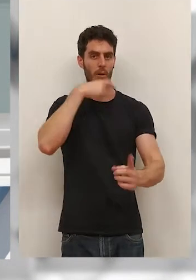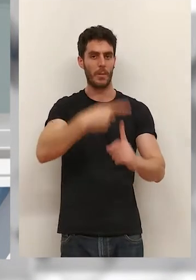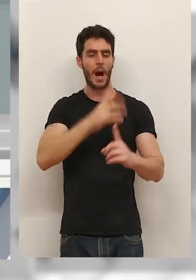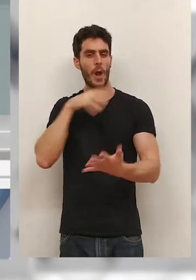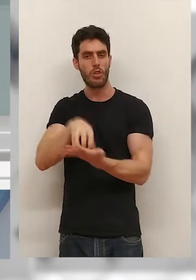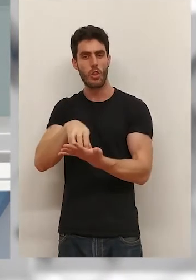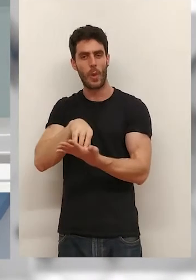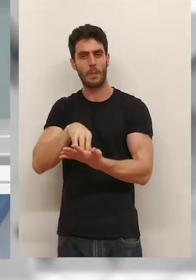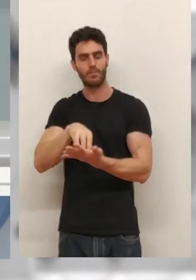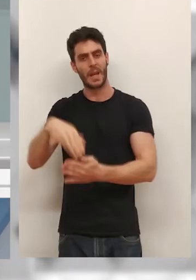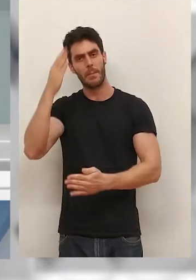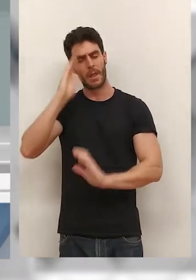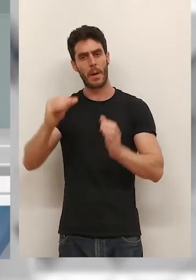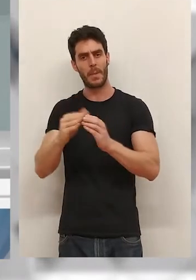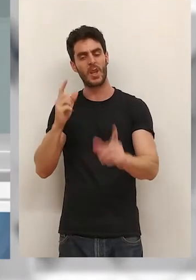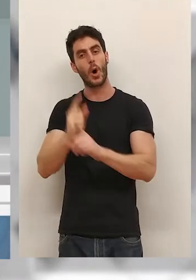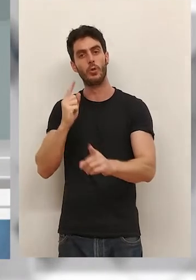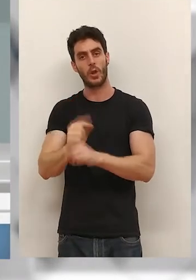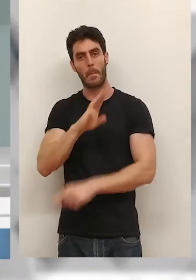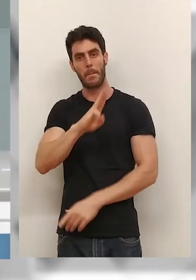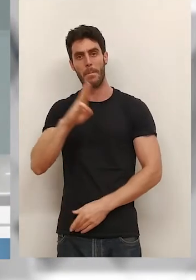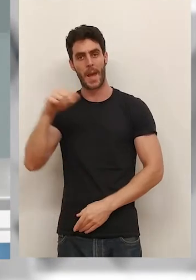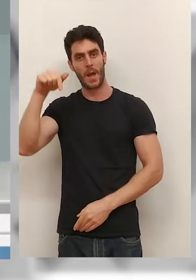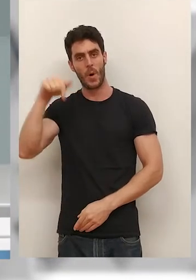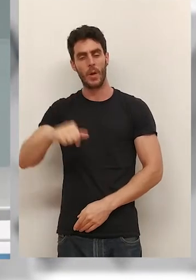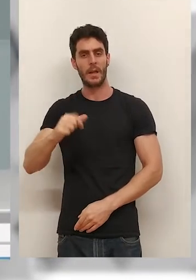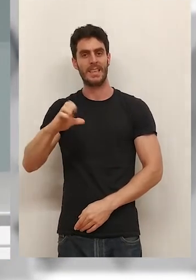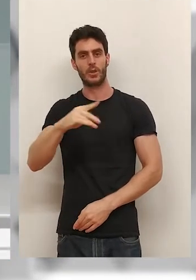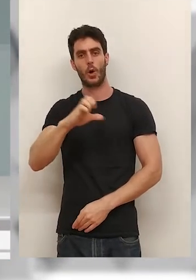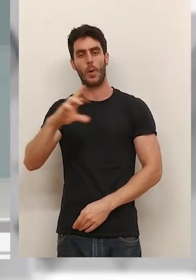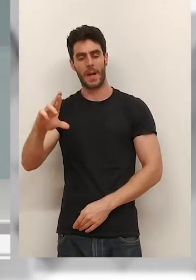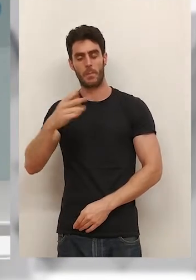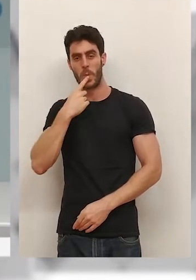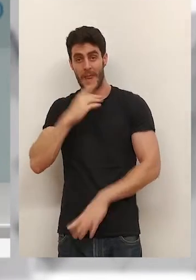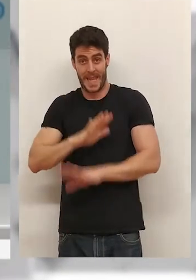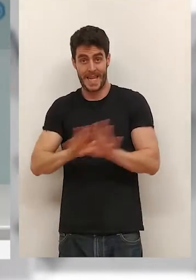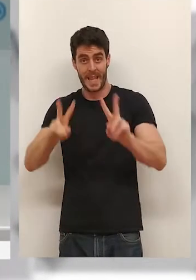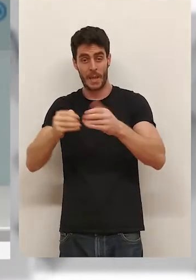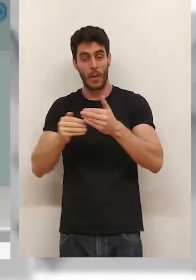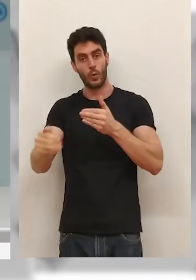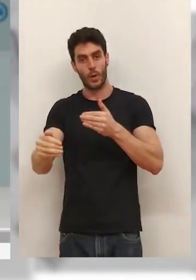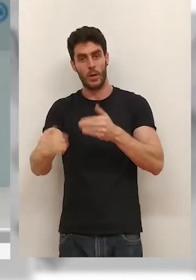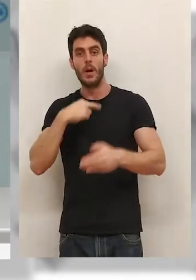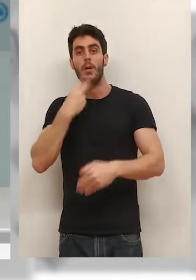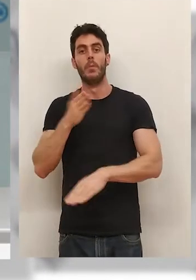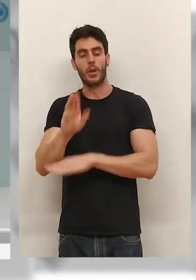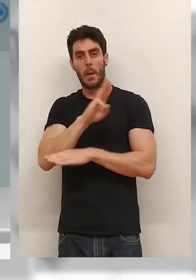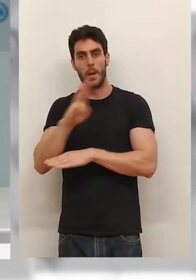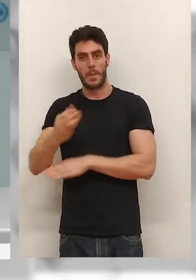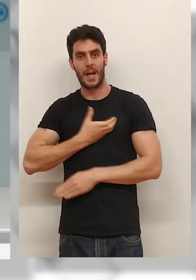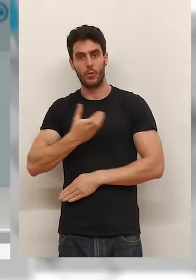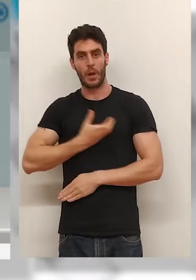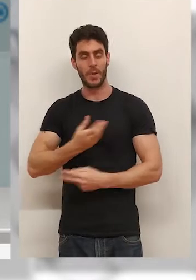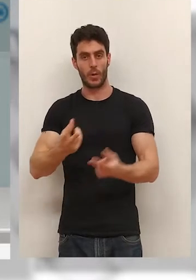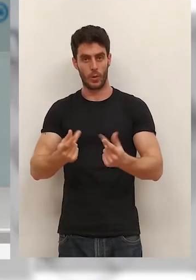surgen en el principal partido de la oposición. Hoy Conrado Escobar no ha querido pronunciarse sobre su futuro. El portavoz del PP en el Ayuntamiento de